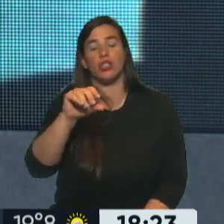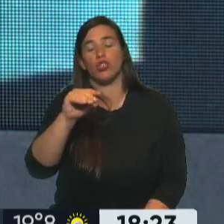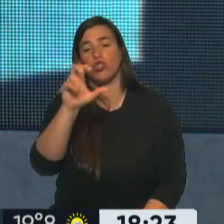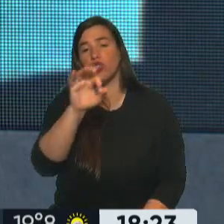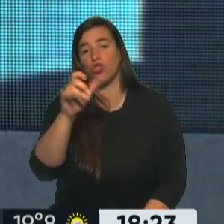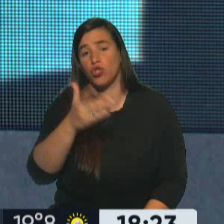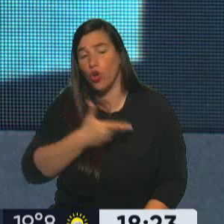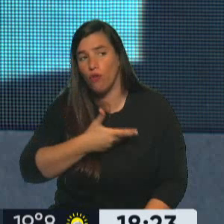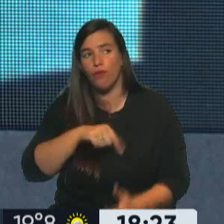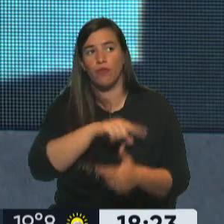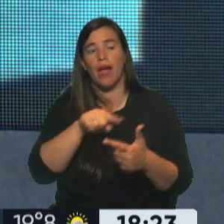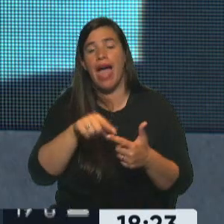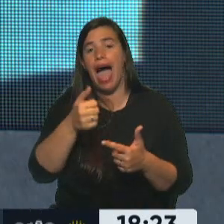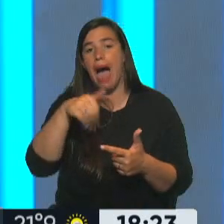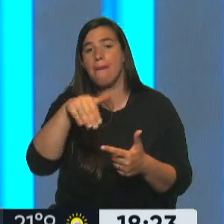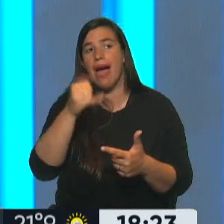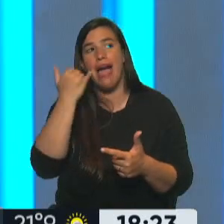Estamos en el 2023.